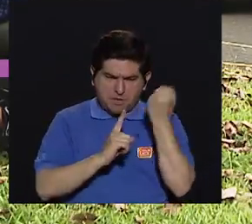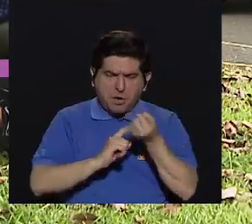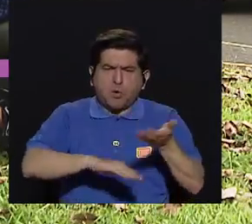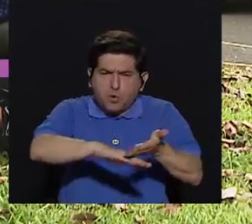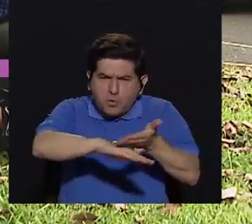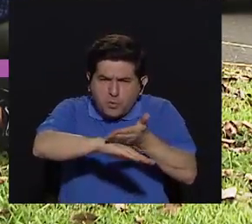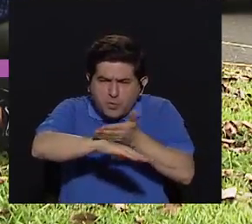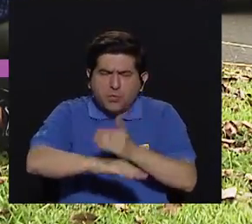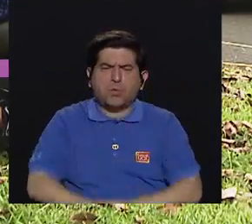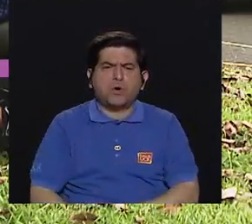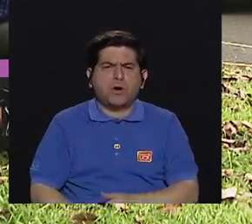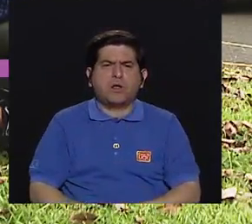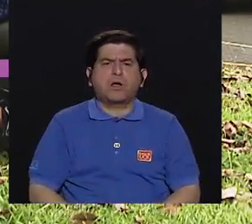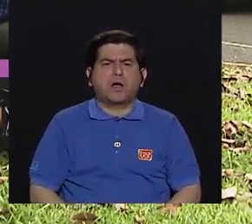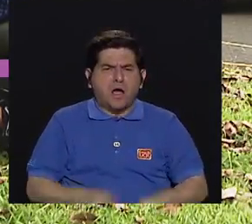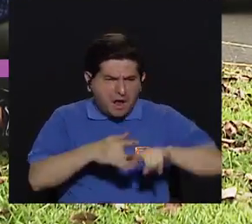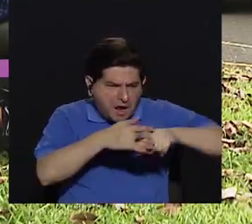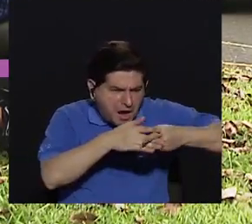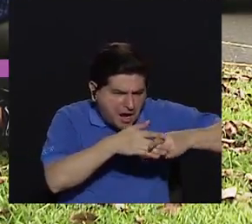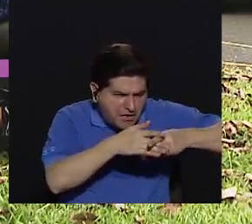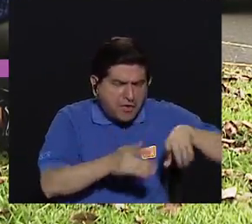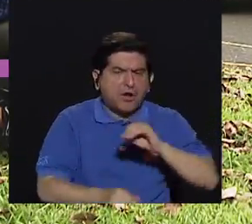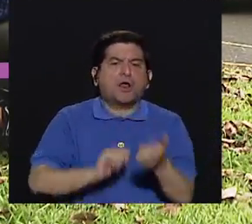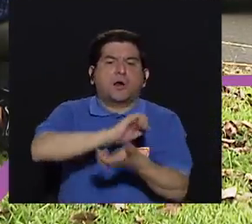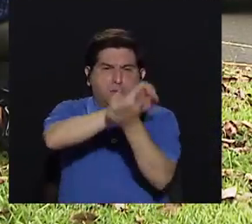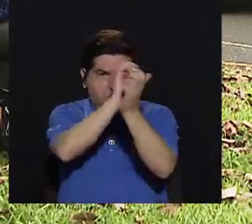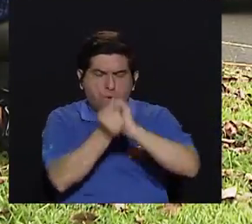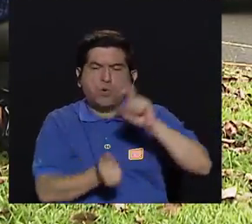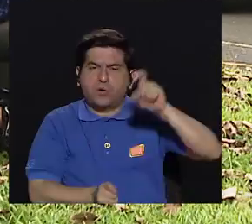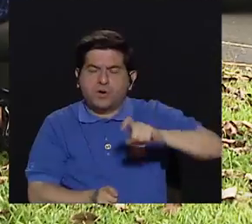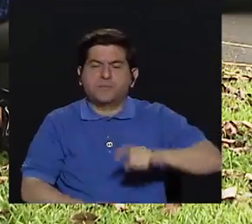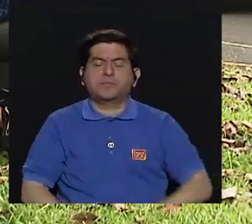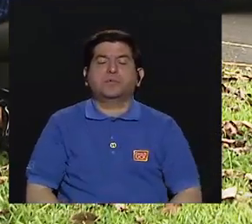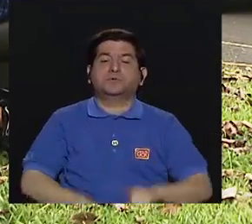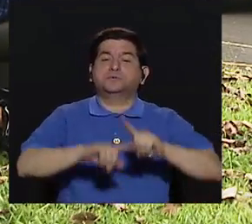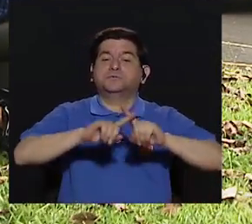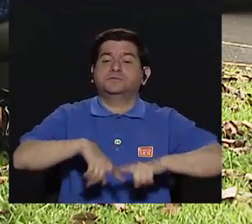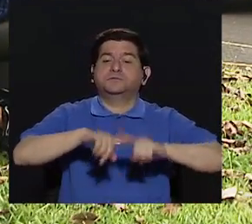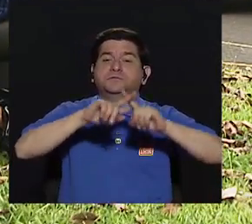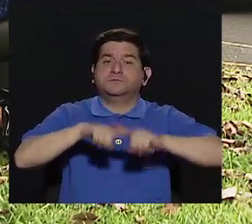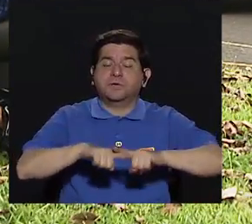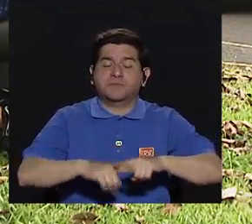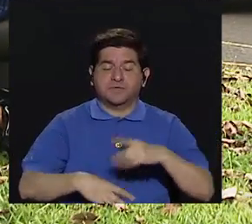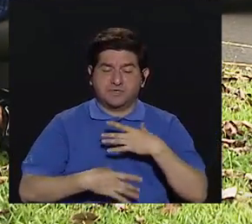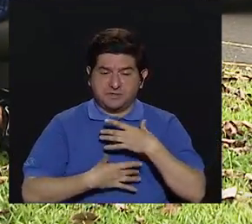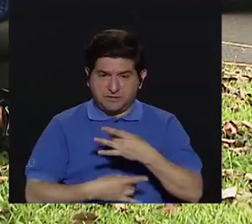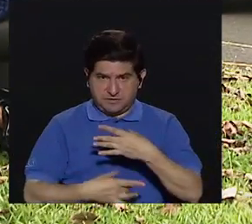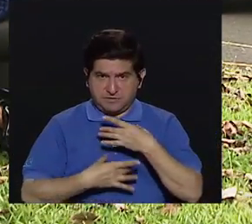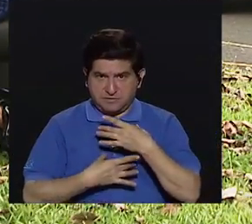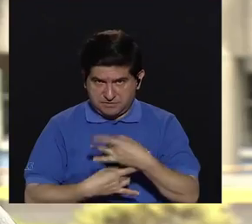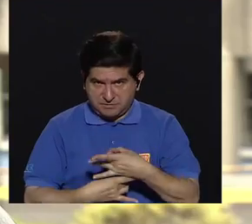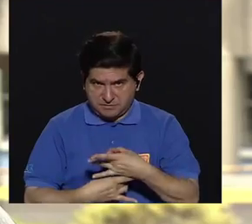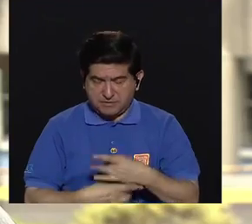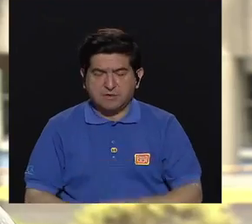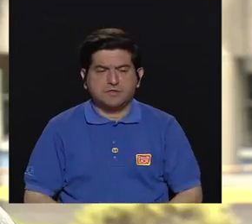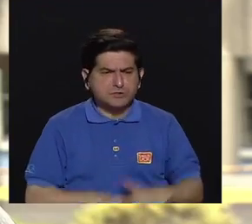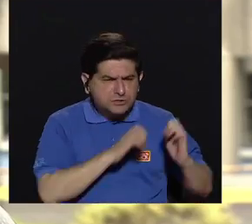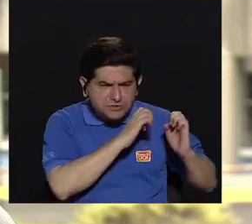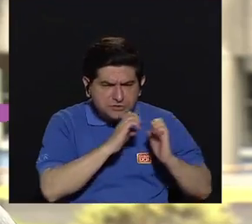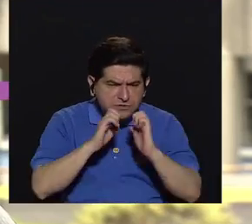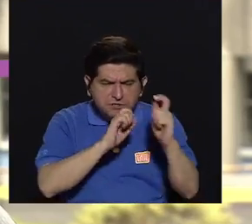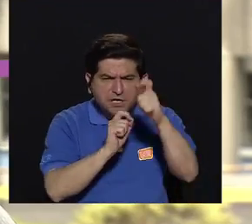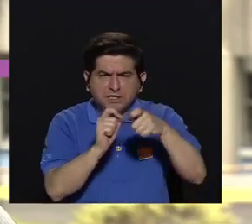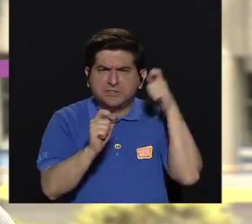se puede restaurar, se puede remodelar, dependiendo de sus intereses y hay